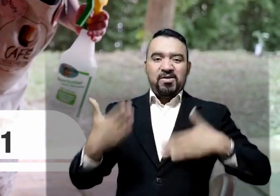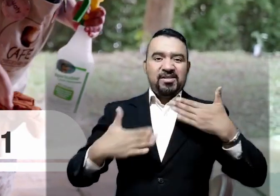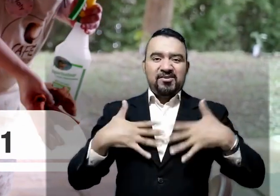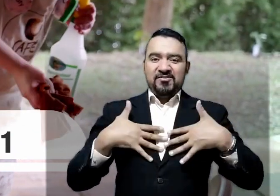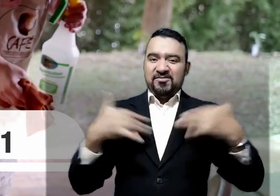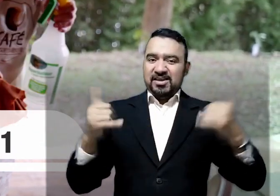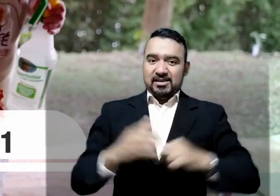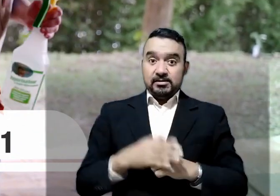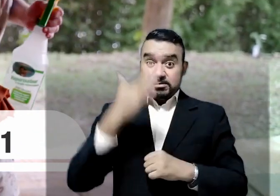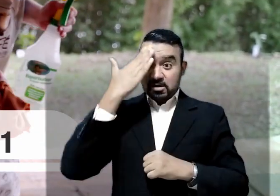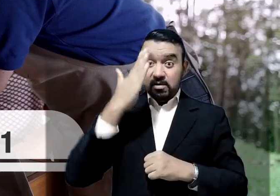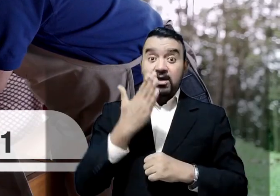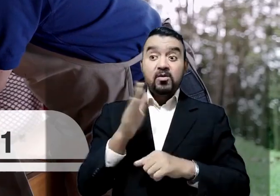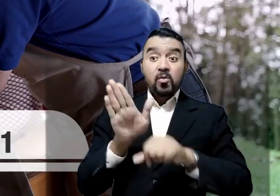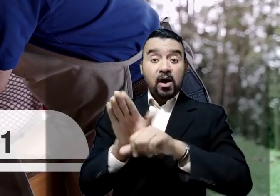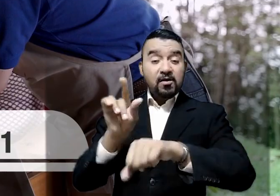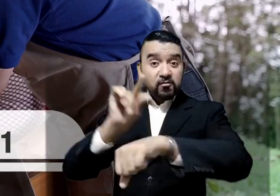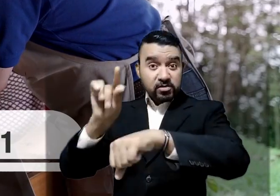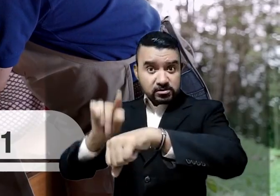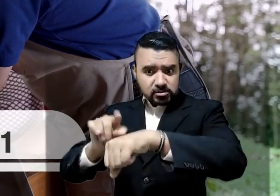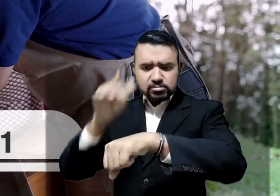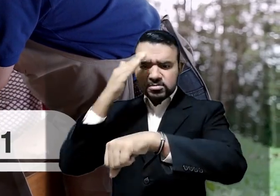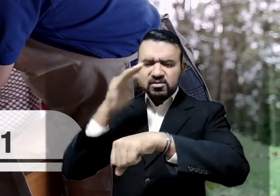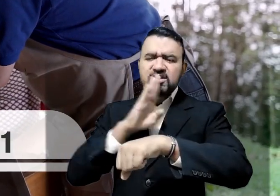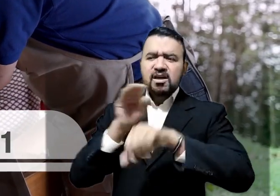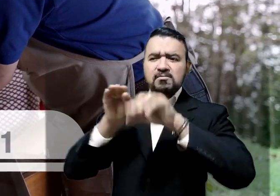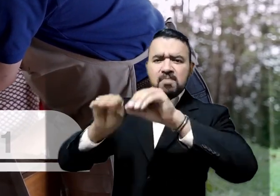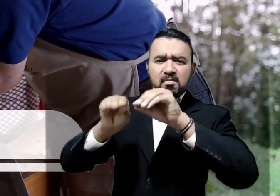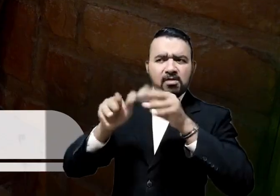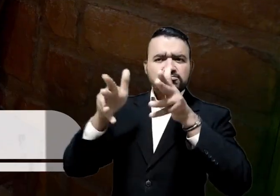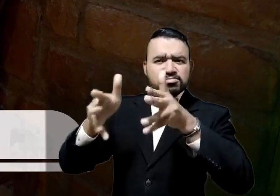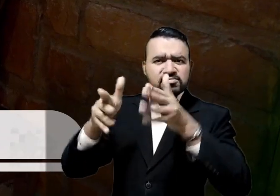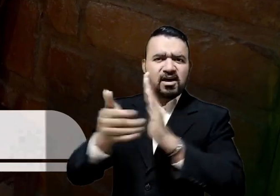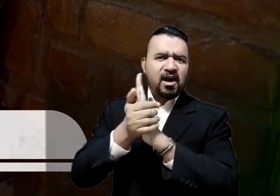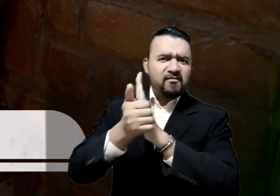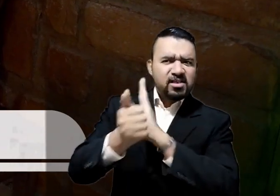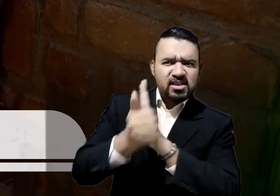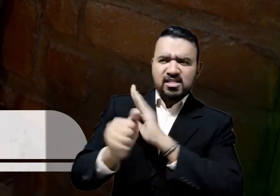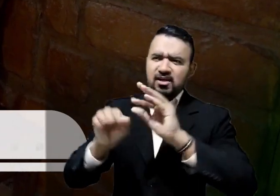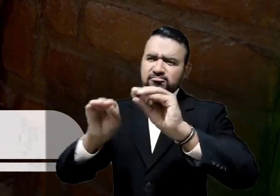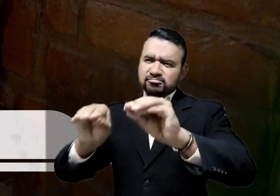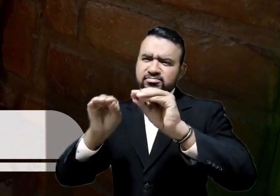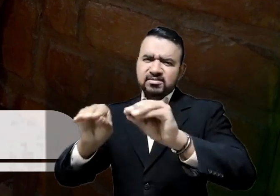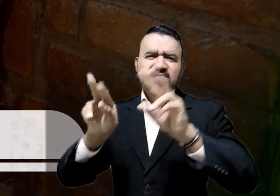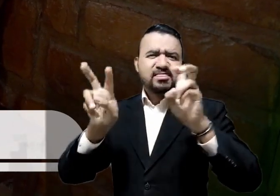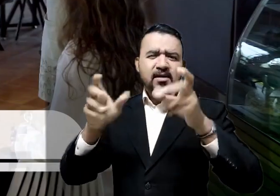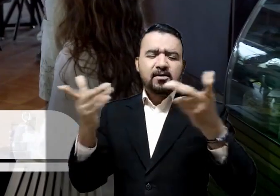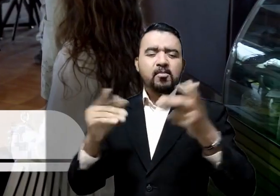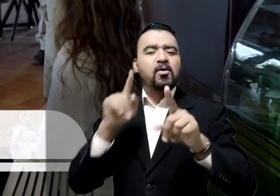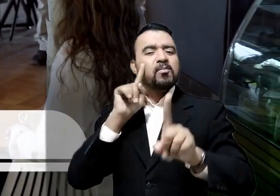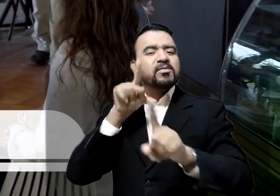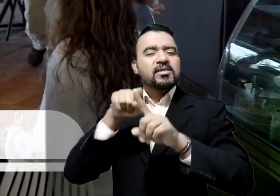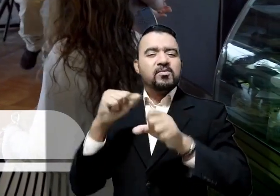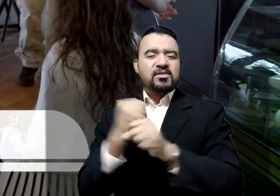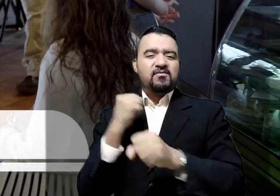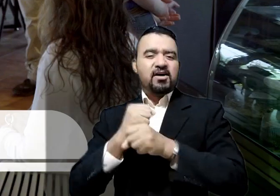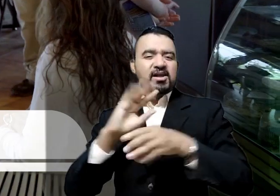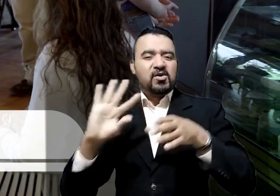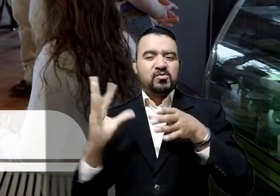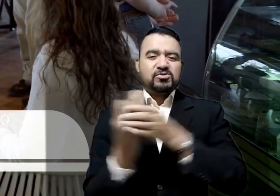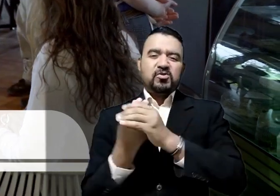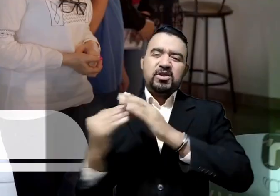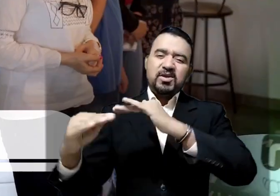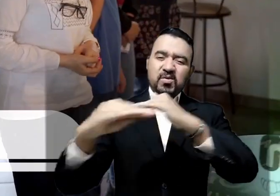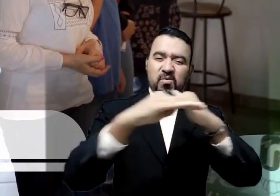ella, varios de los usuarios atendidos por la corporación reciben formación en competencias y habilidades para alcanzar la inclusión